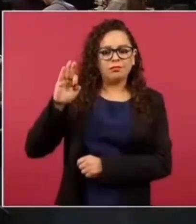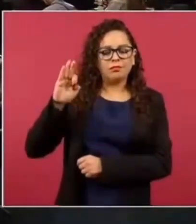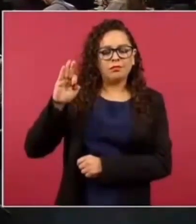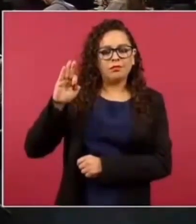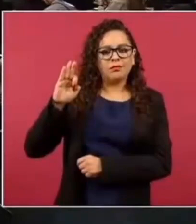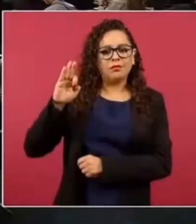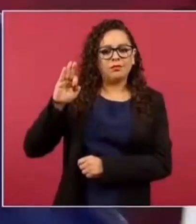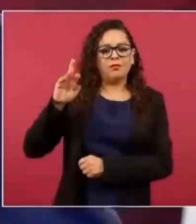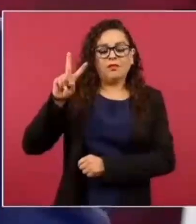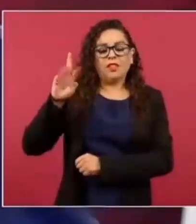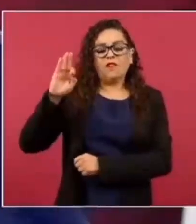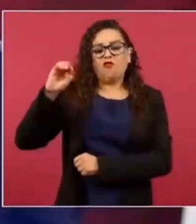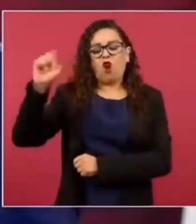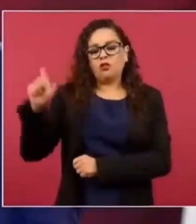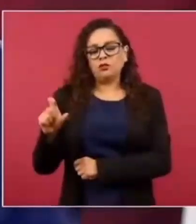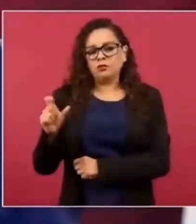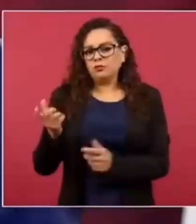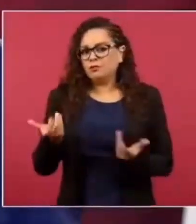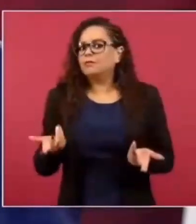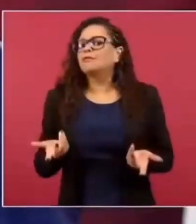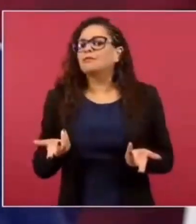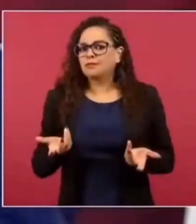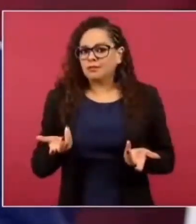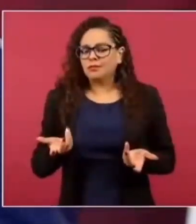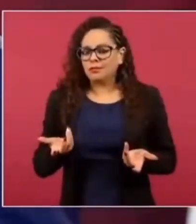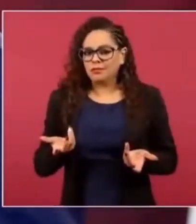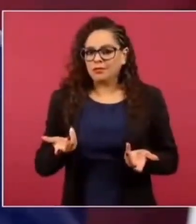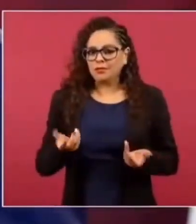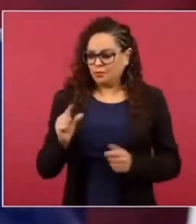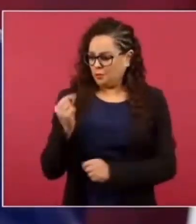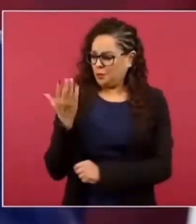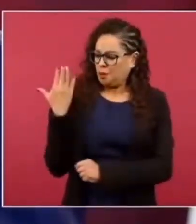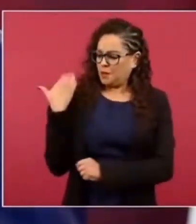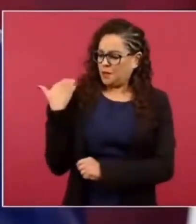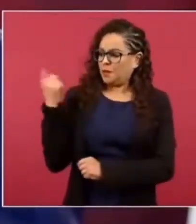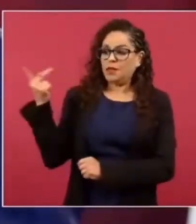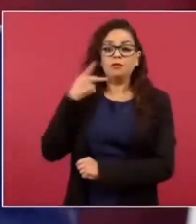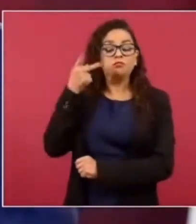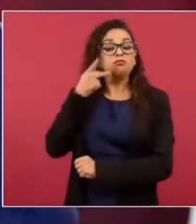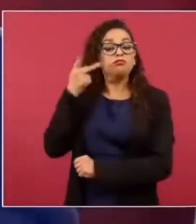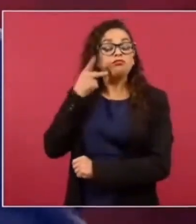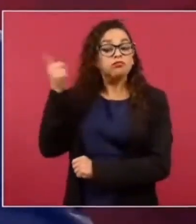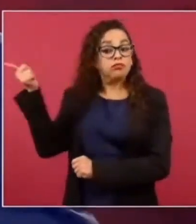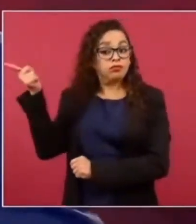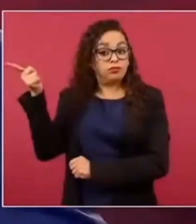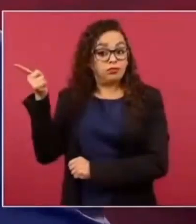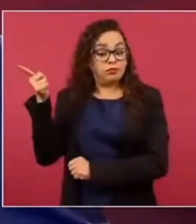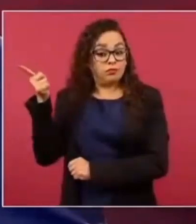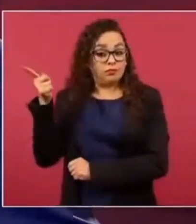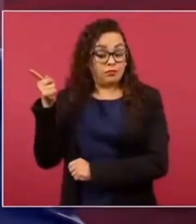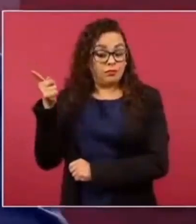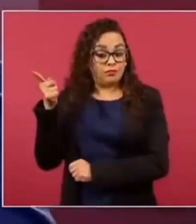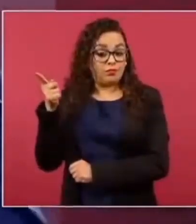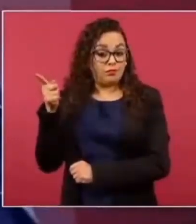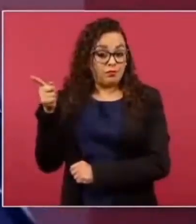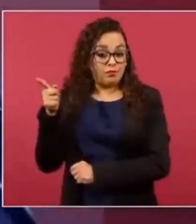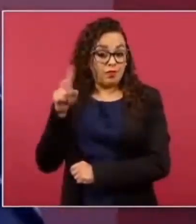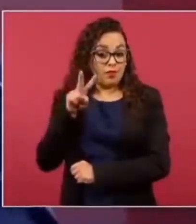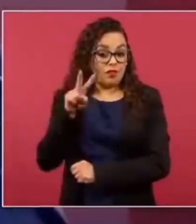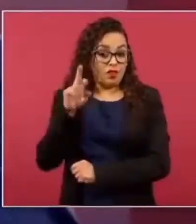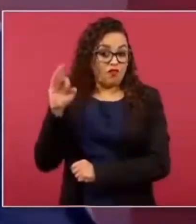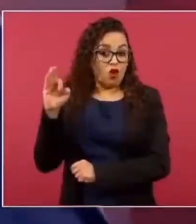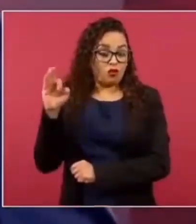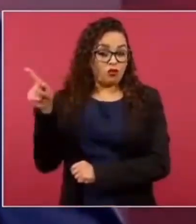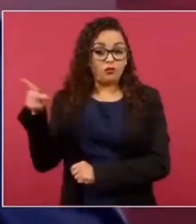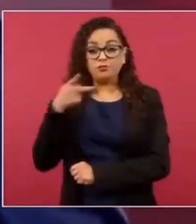¿Fox acaba de declarar que no